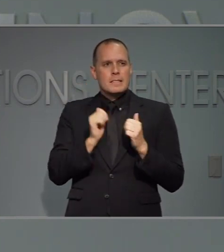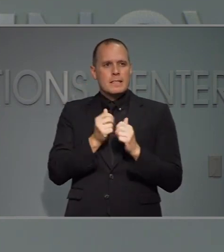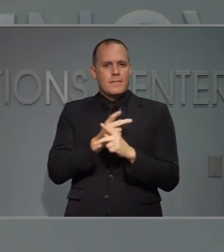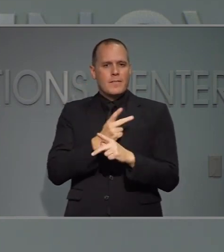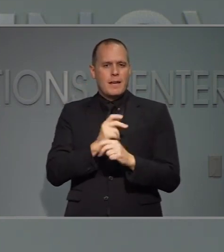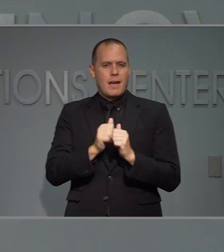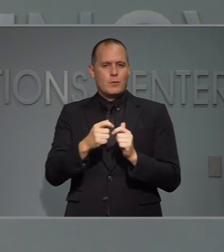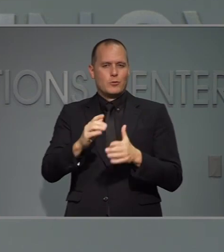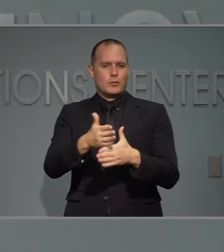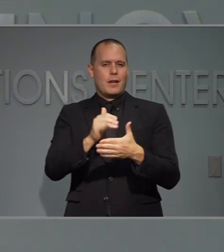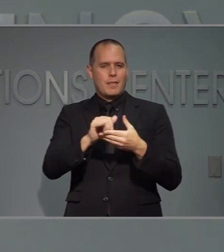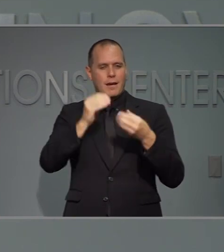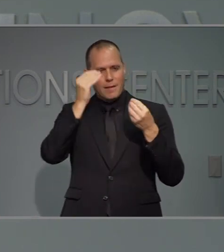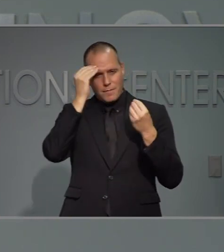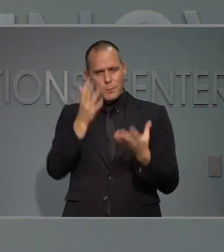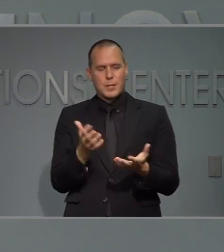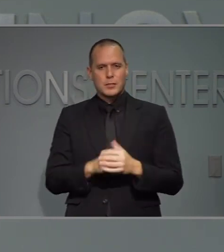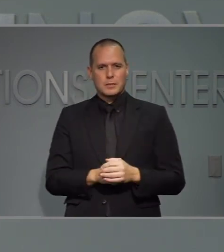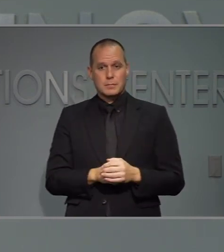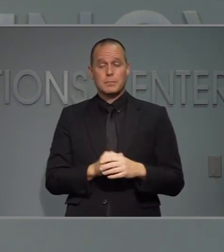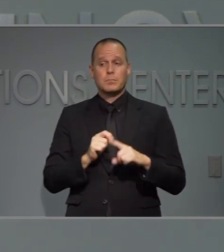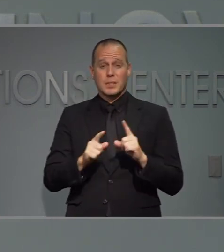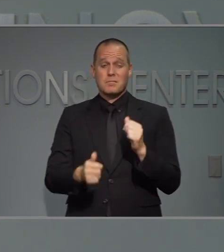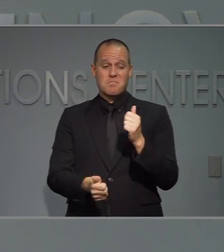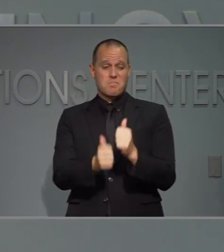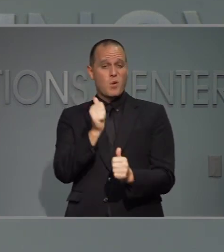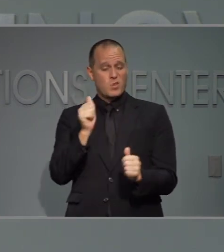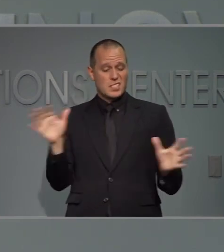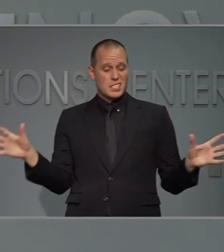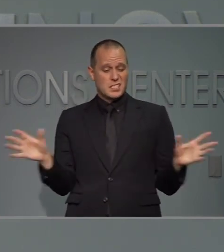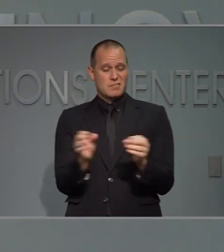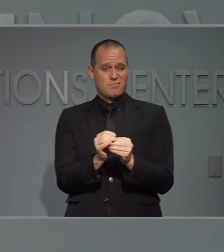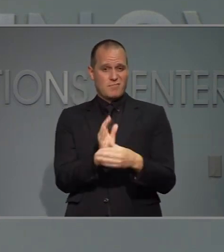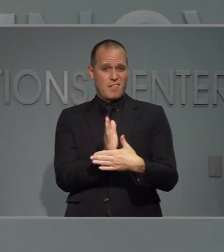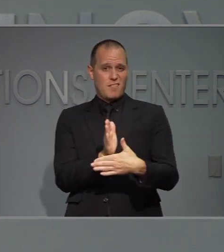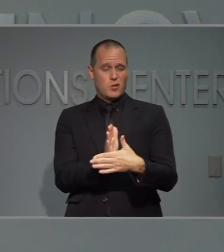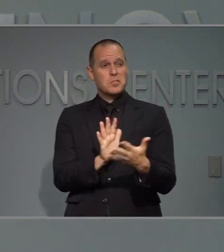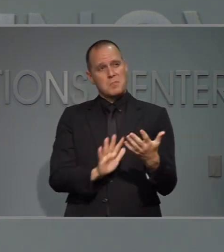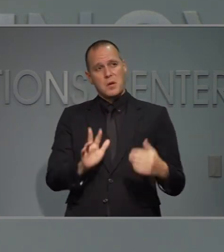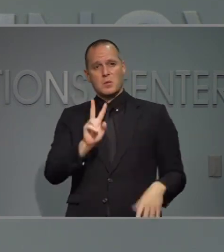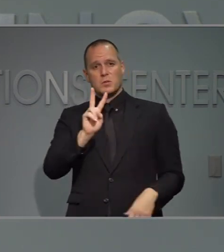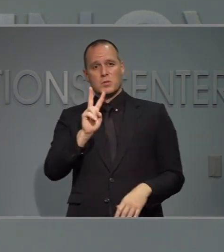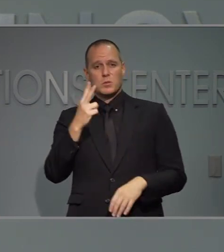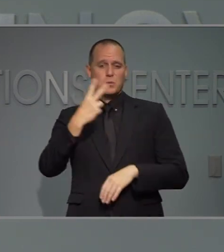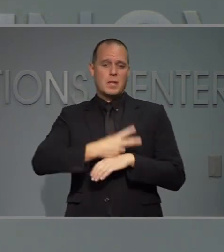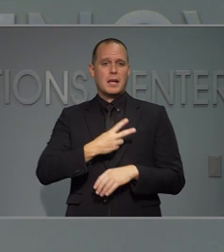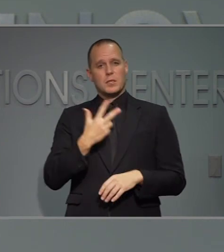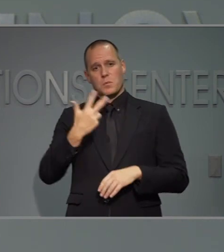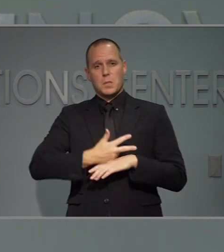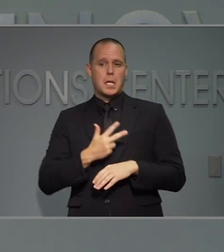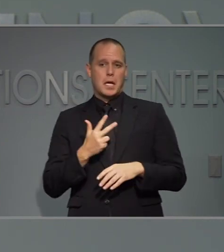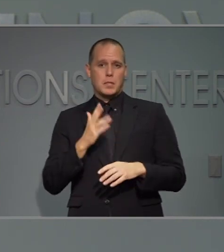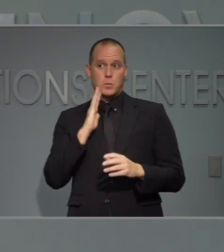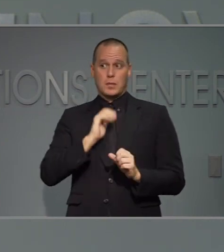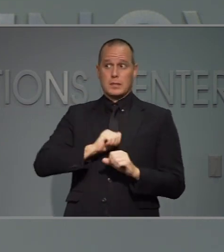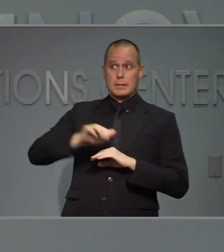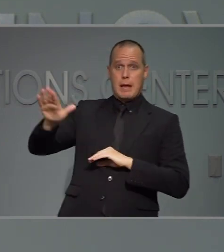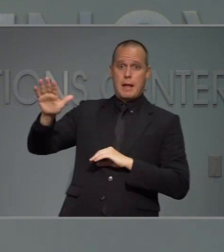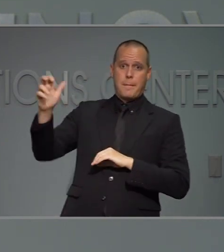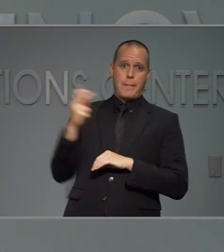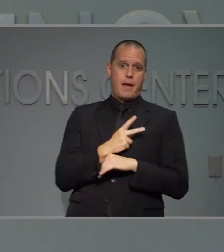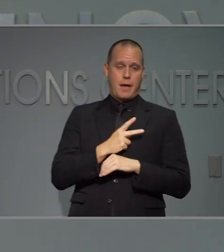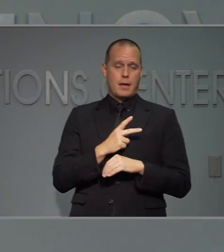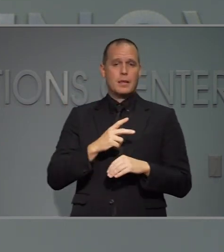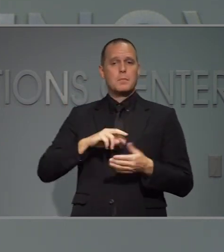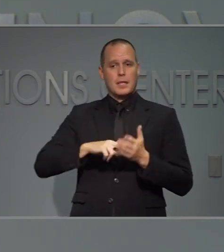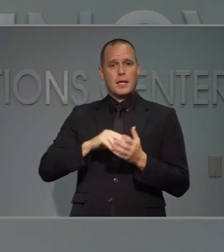encontrar la manera adecuada para mostrar esta información, lo que puede decir en los datos agregados. Está dentro de dos días,